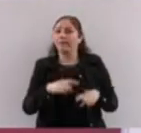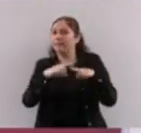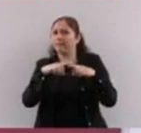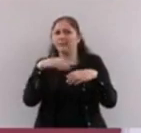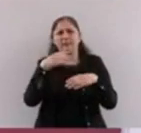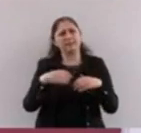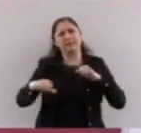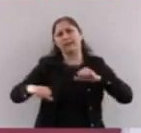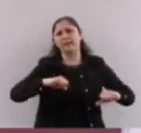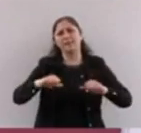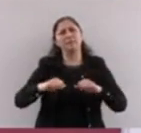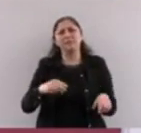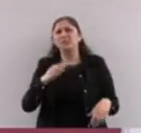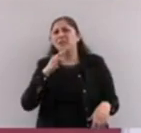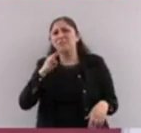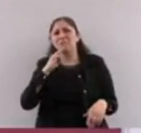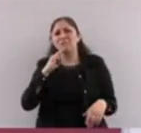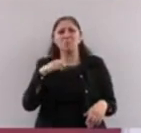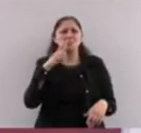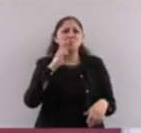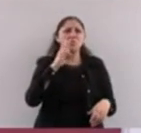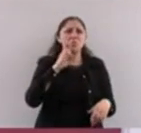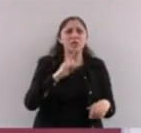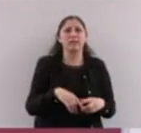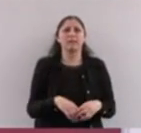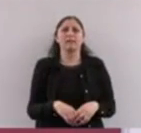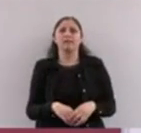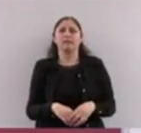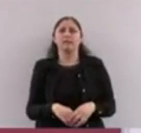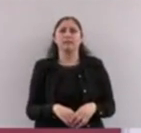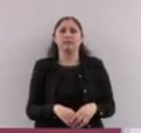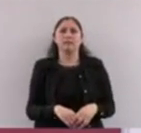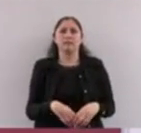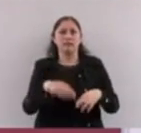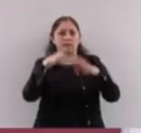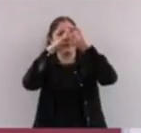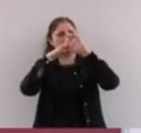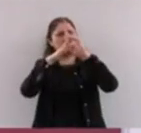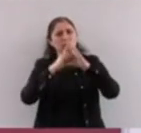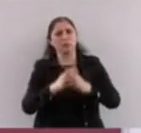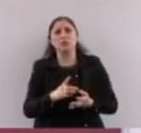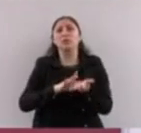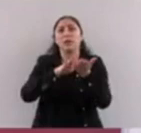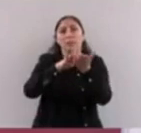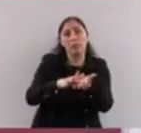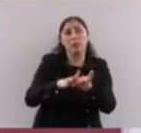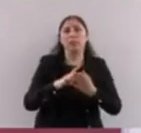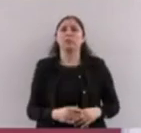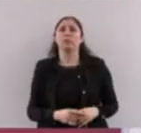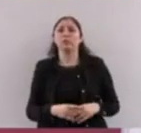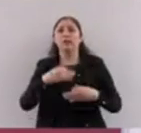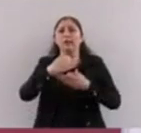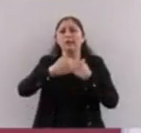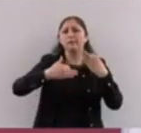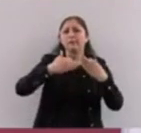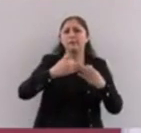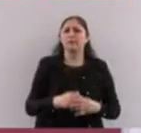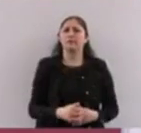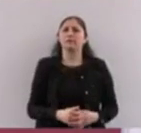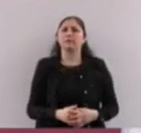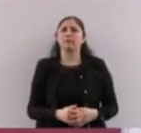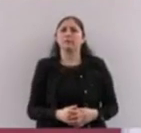díganme si no merecen ese gran reconocimiento nuestras mujeres amas de casa que trabajaron siempre